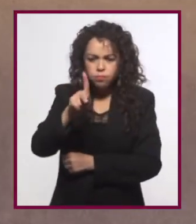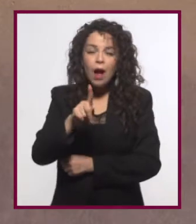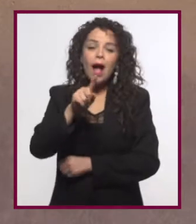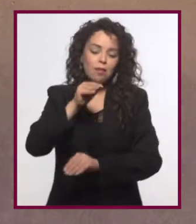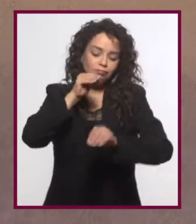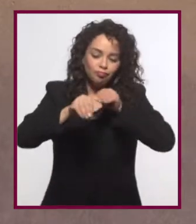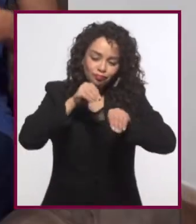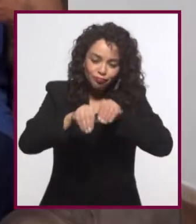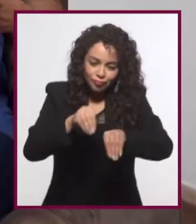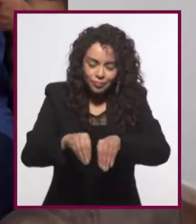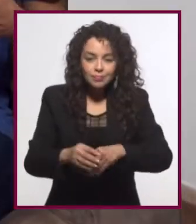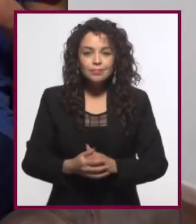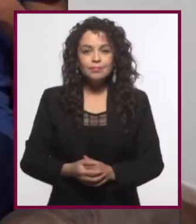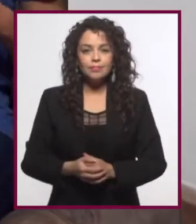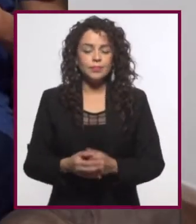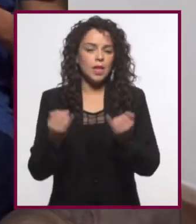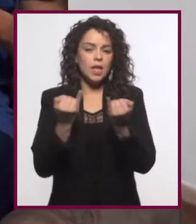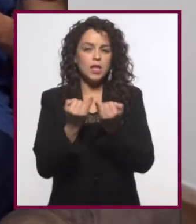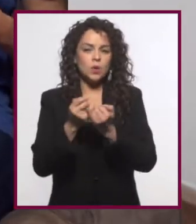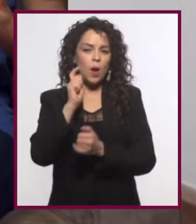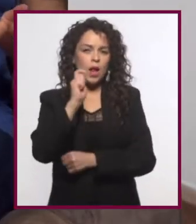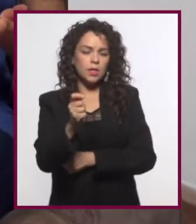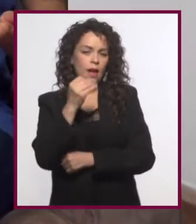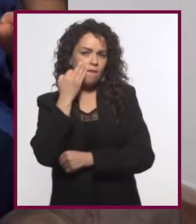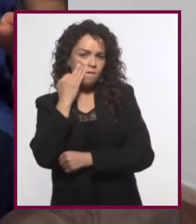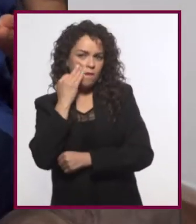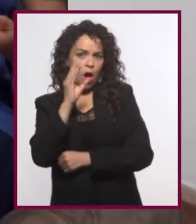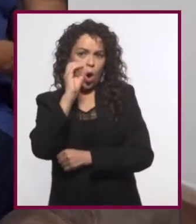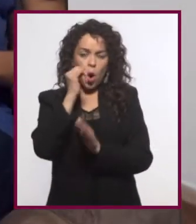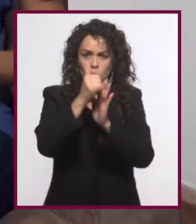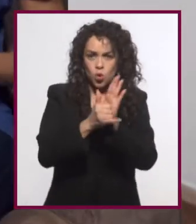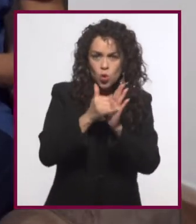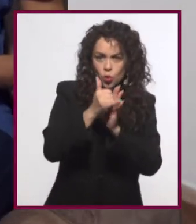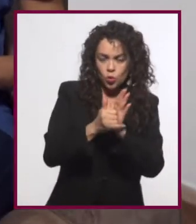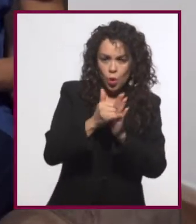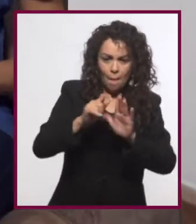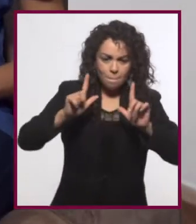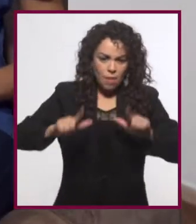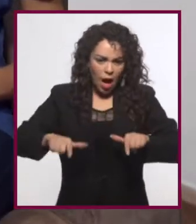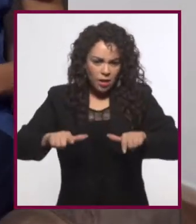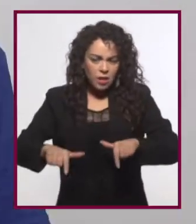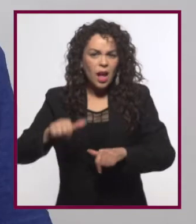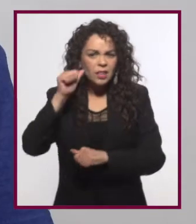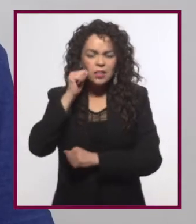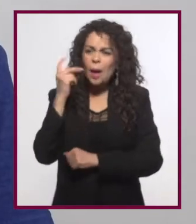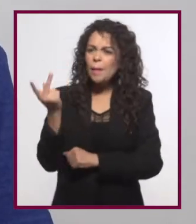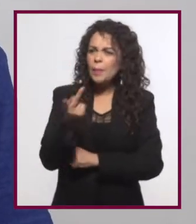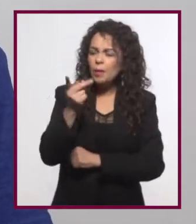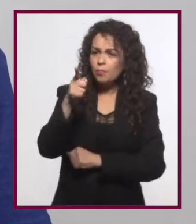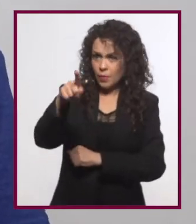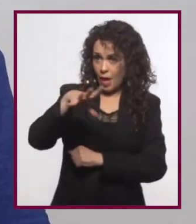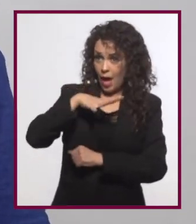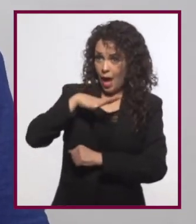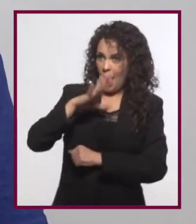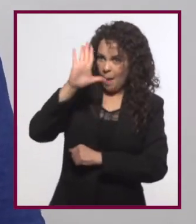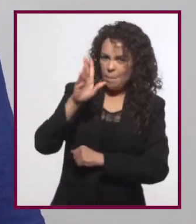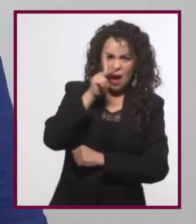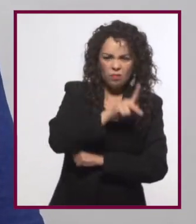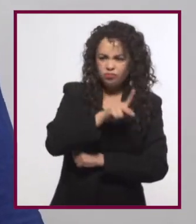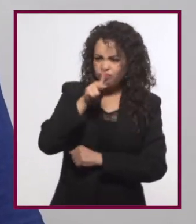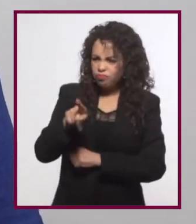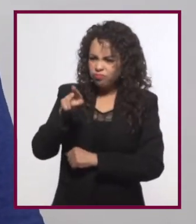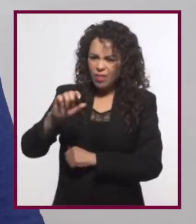contenidos parecidos. Así como en algunas páginas de Facebook o YouTube, ¿no? Donde te preguntan si has tenido experiencias